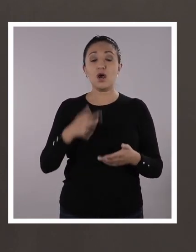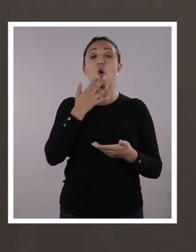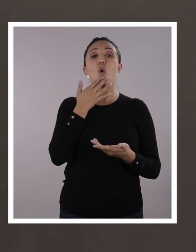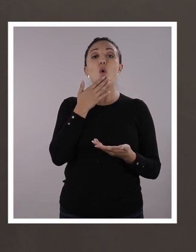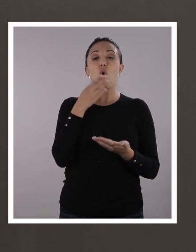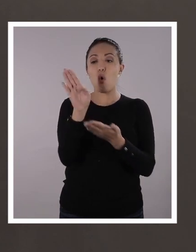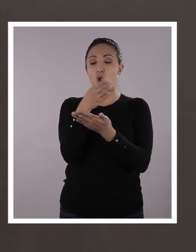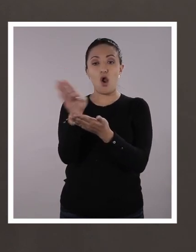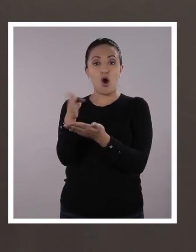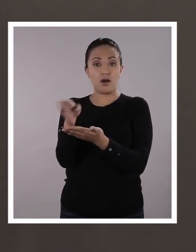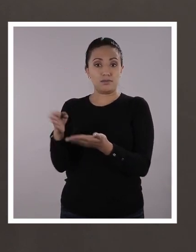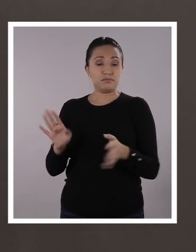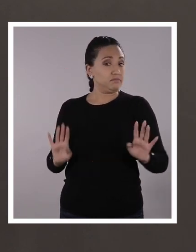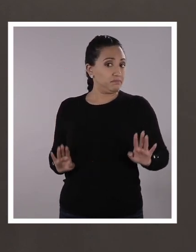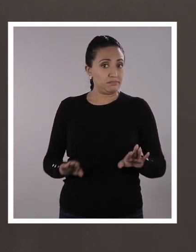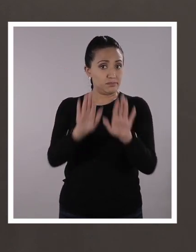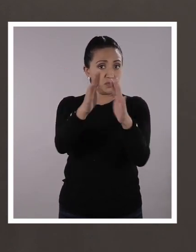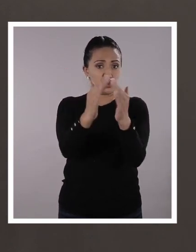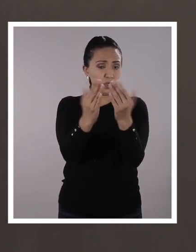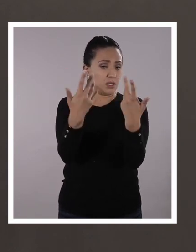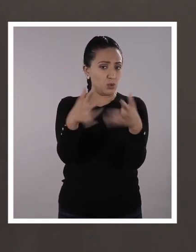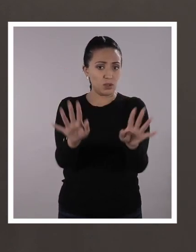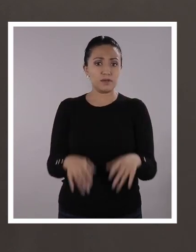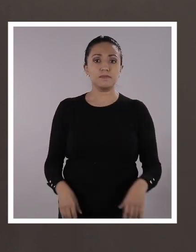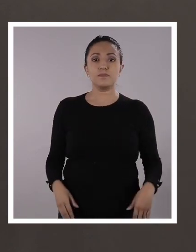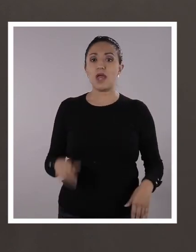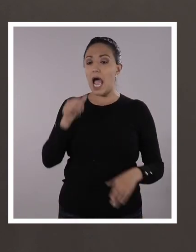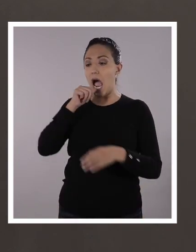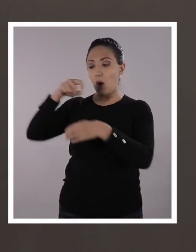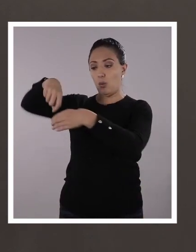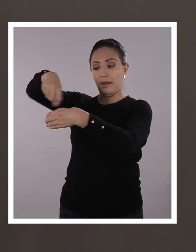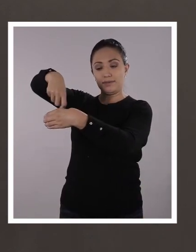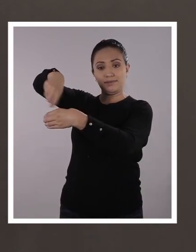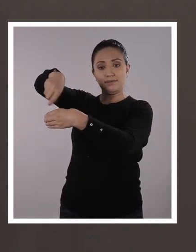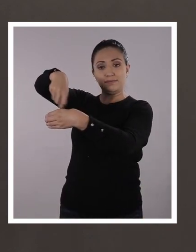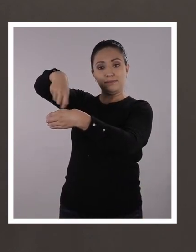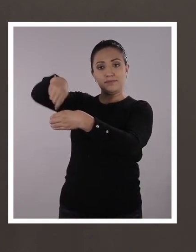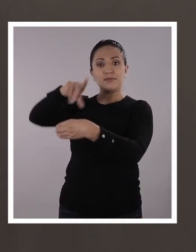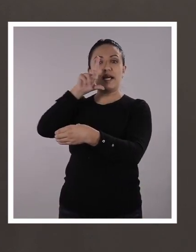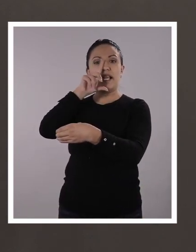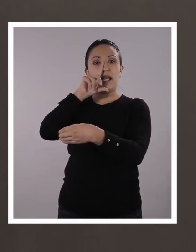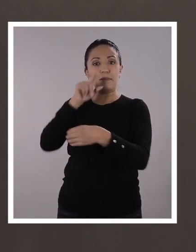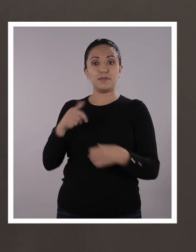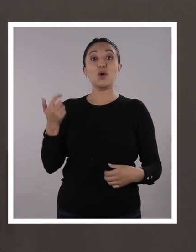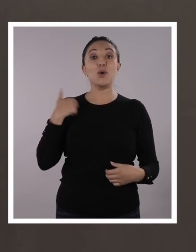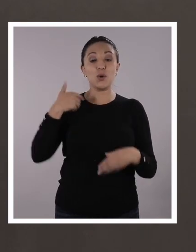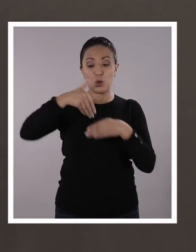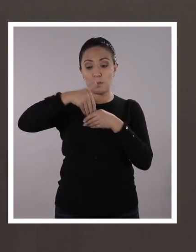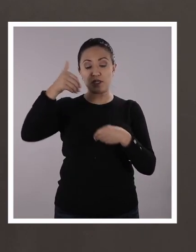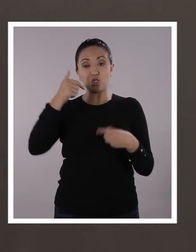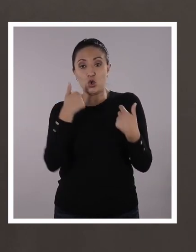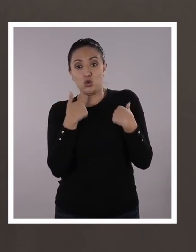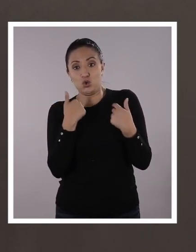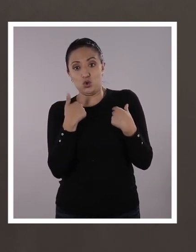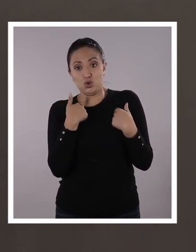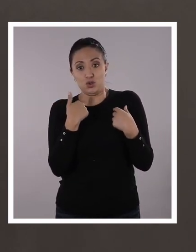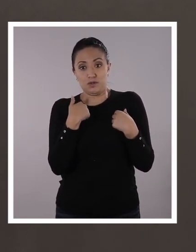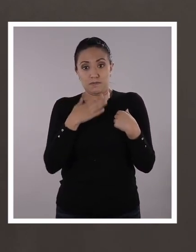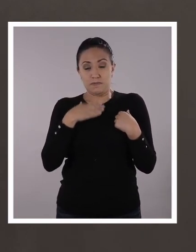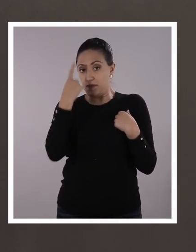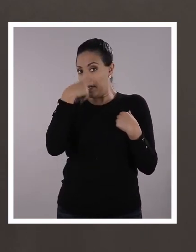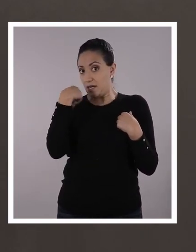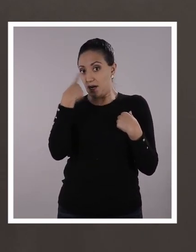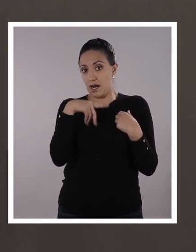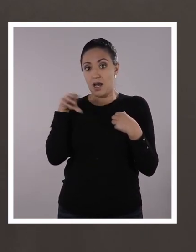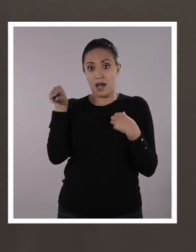Tenemos aquí la pintura o témpera, lo que tengas en casa. Un vasito de agua, tenemos lápiz. Aquí volví a imprimir un avatar